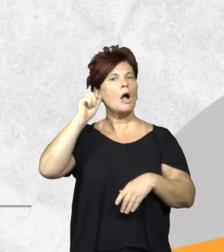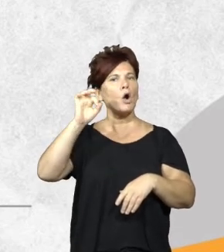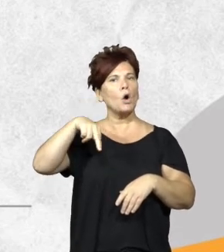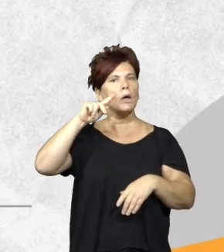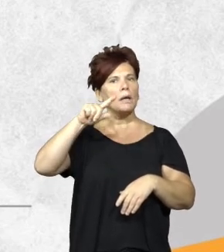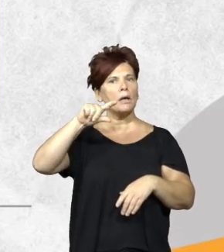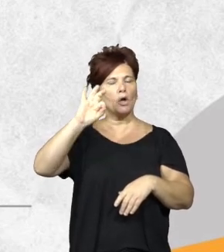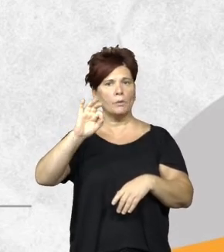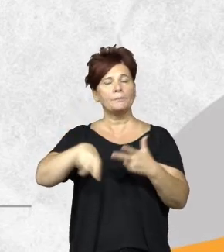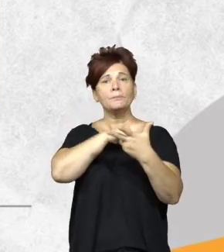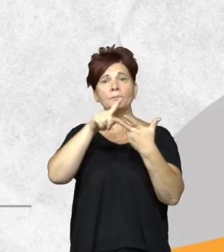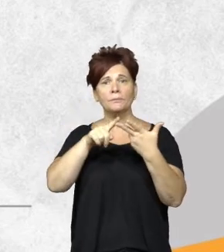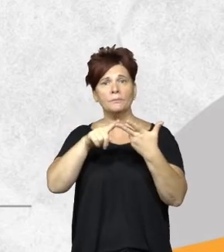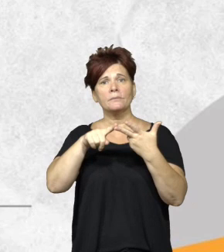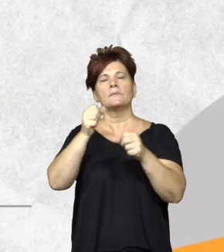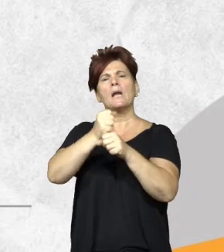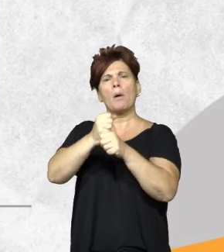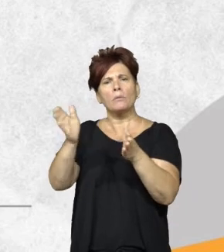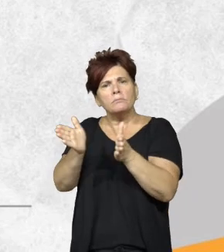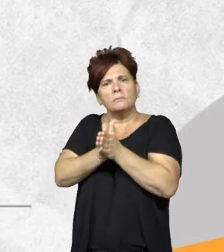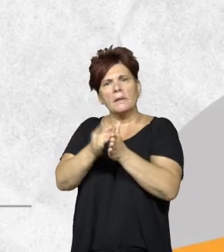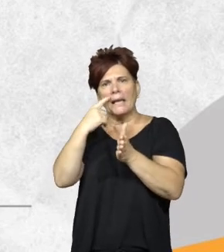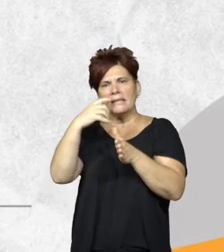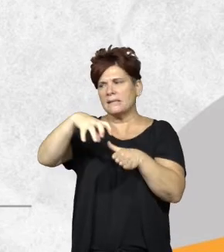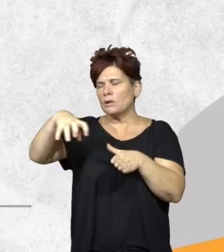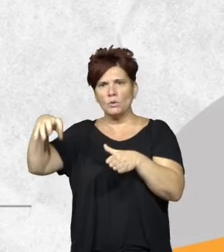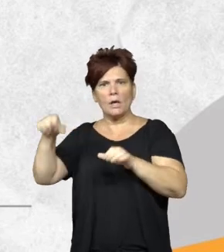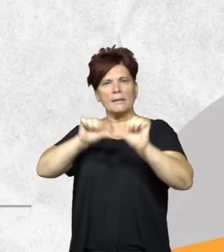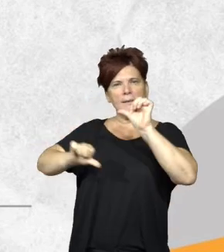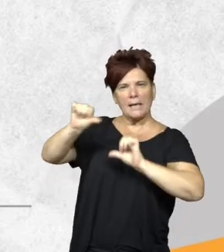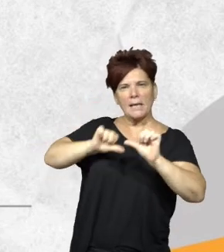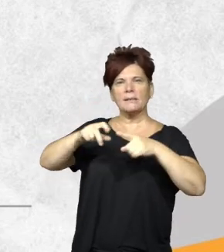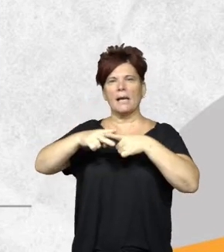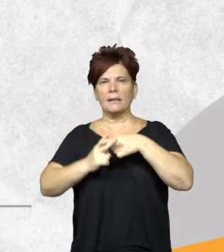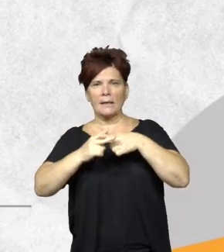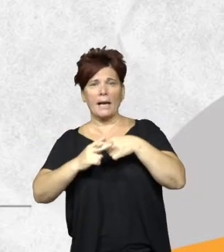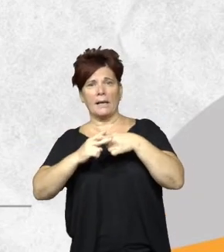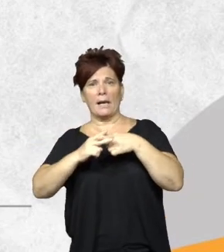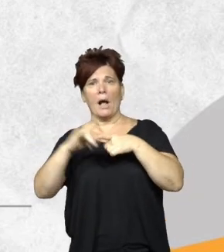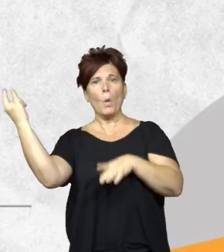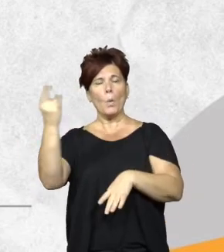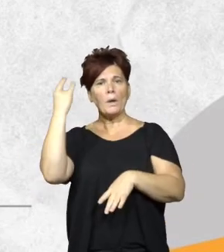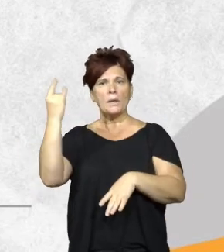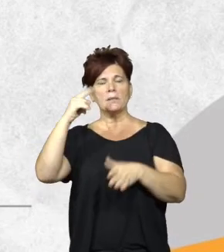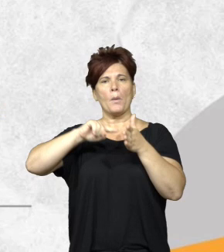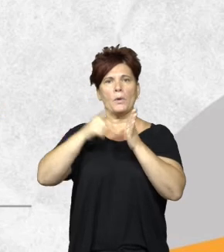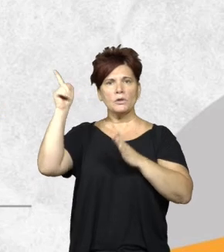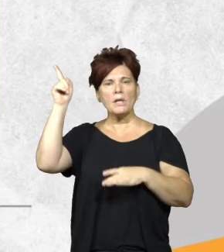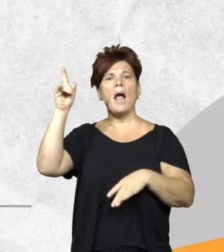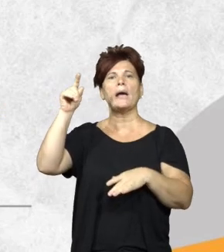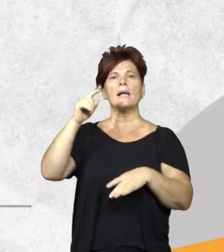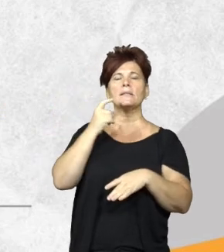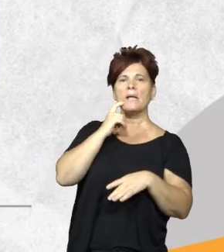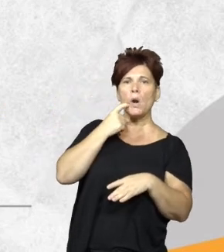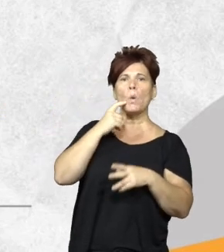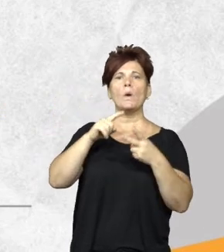instancia trabajamos en conjunto con instituciones de ciencia y técnica con la Universidad de Buenos Aires con la de San Luis Tucumán y el